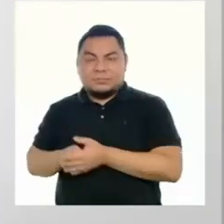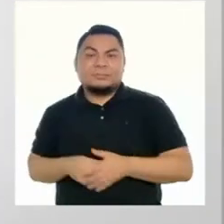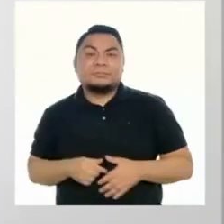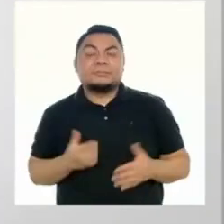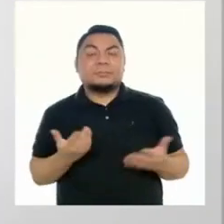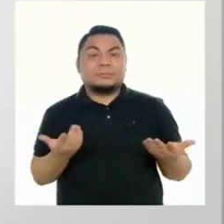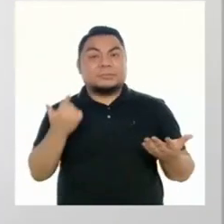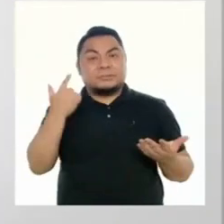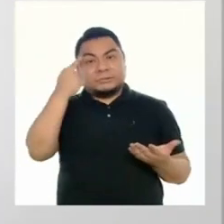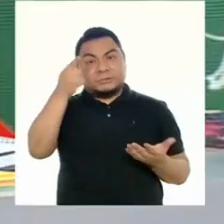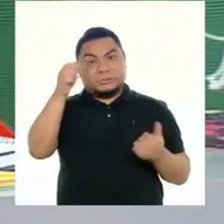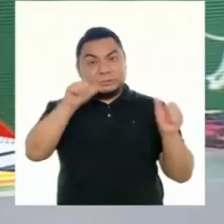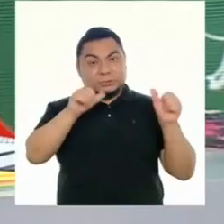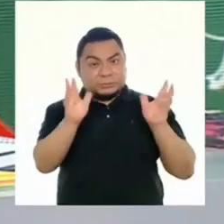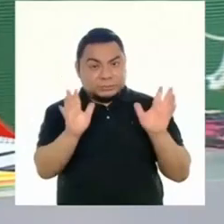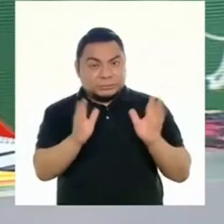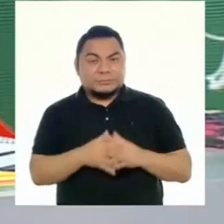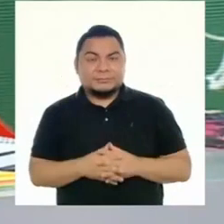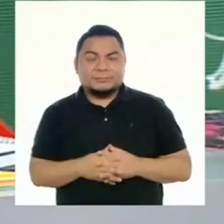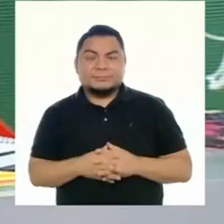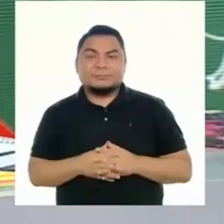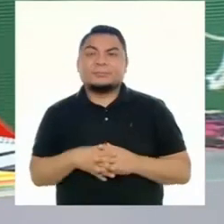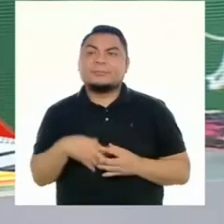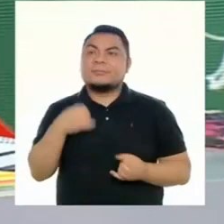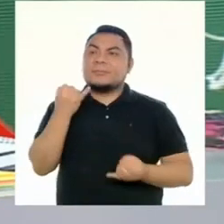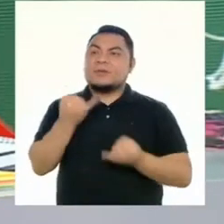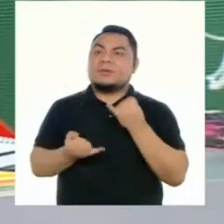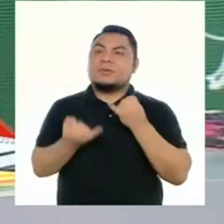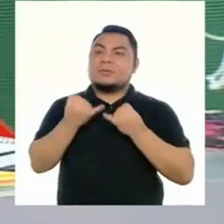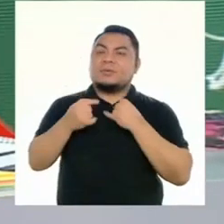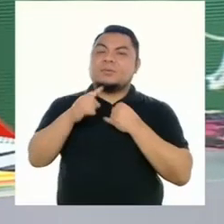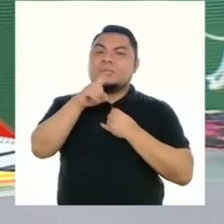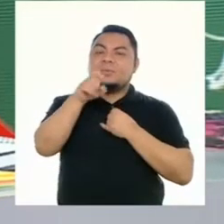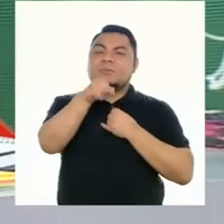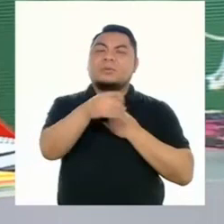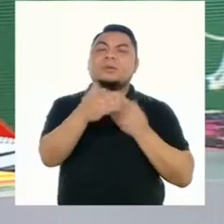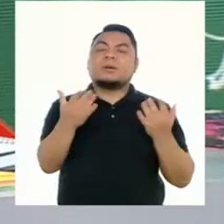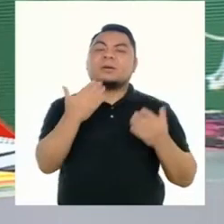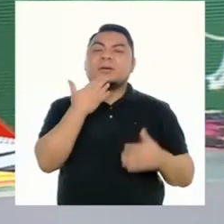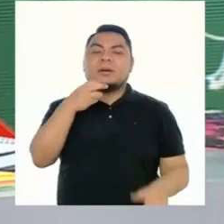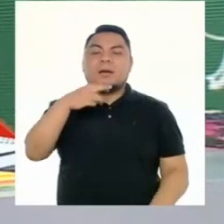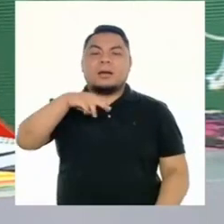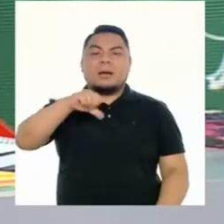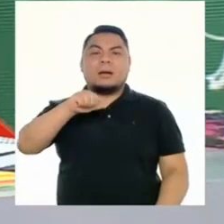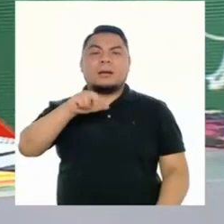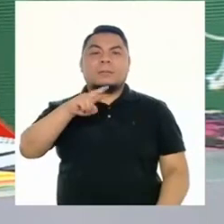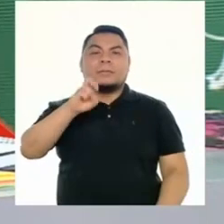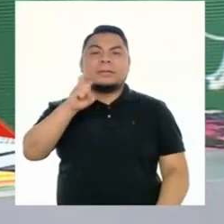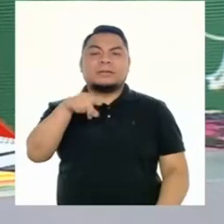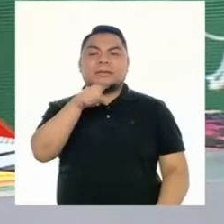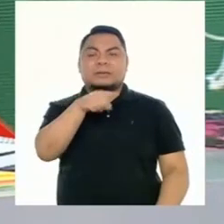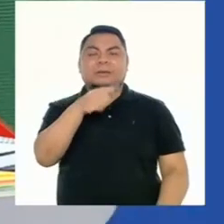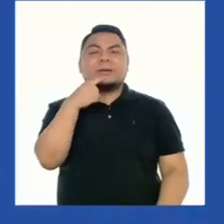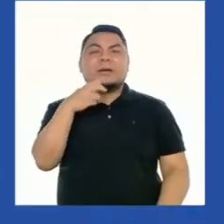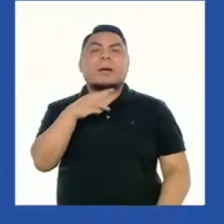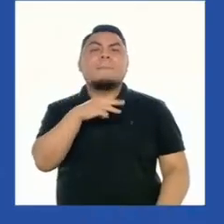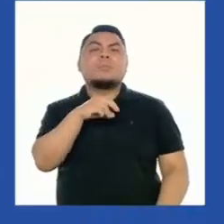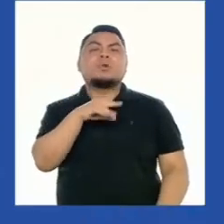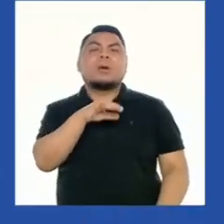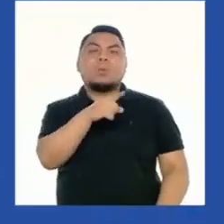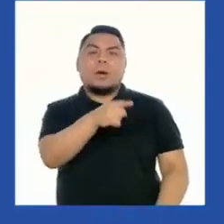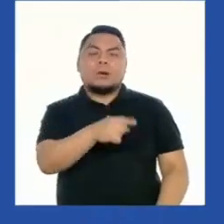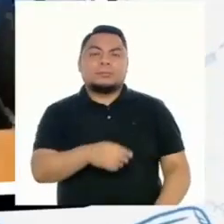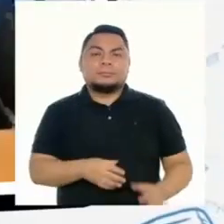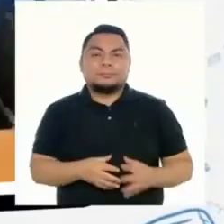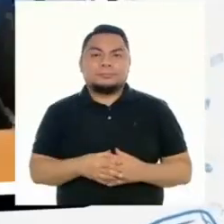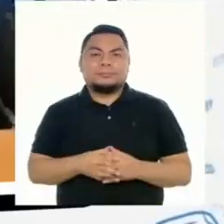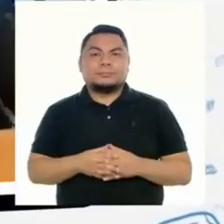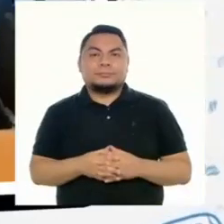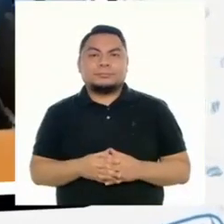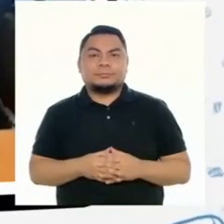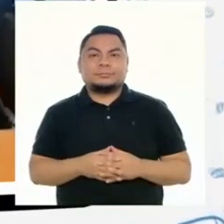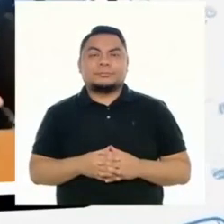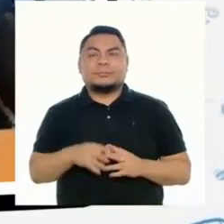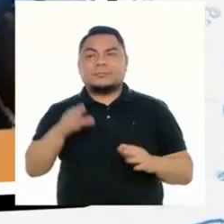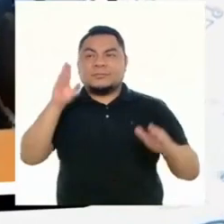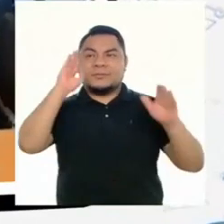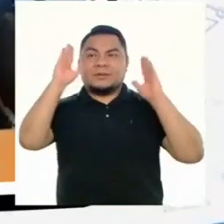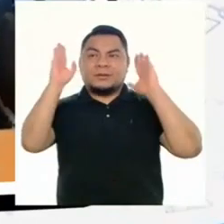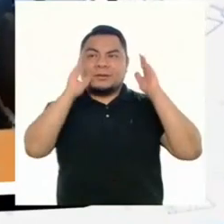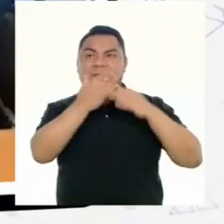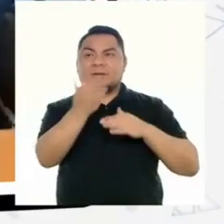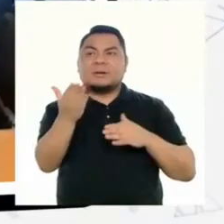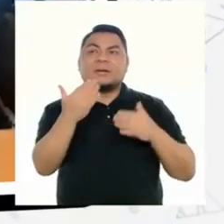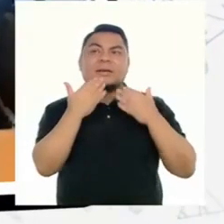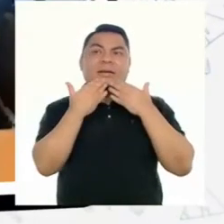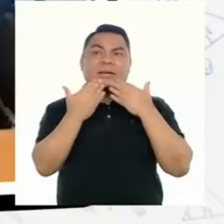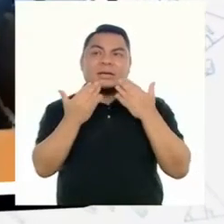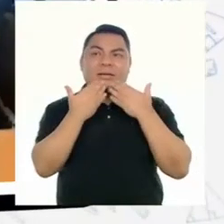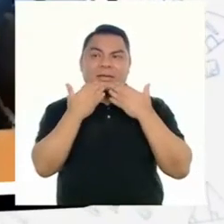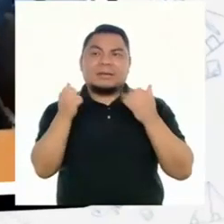Espero que esto resuelva tu duda. Y nuestra última pregunta viene de parte de Martín, desde la ciudad de Moquegua. Hola